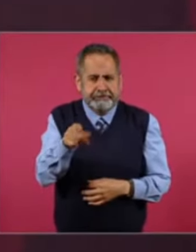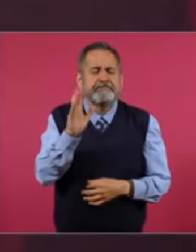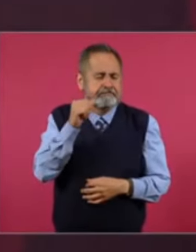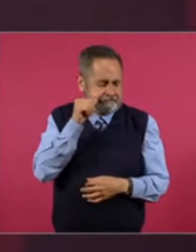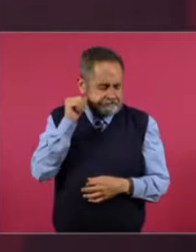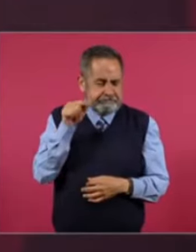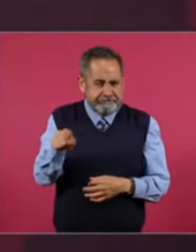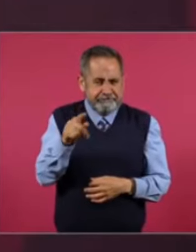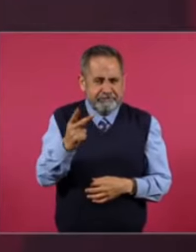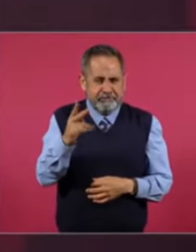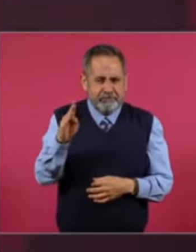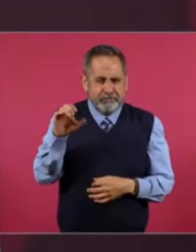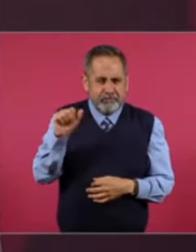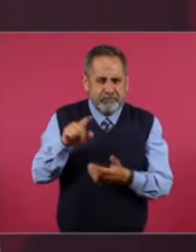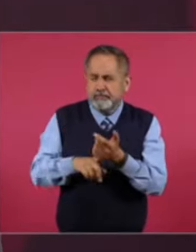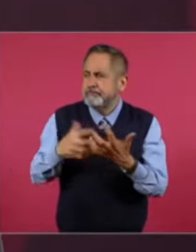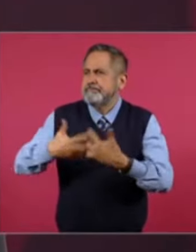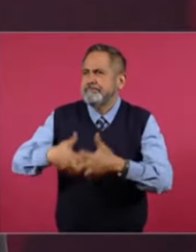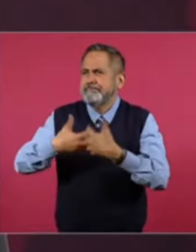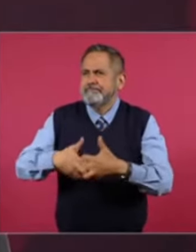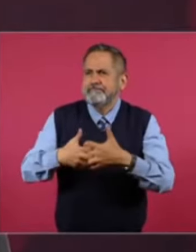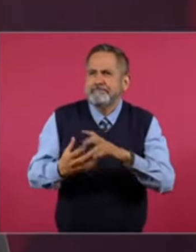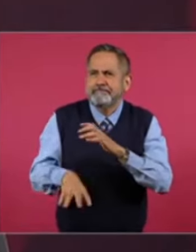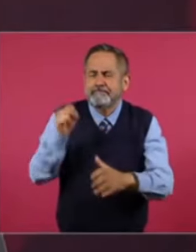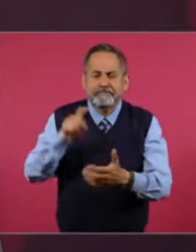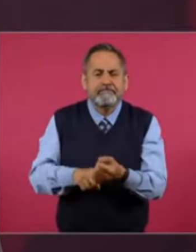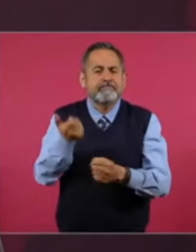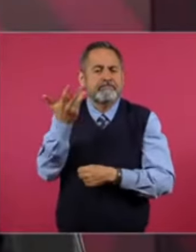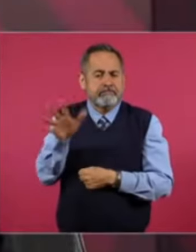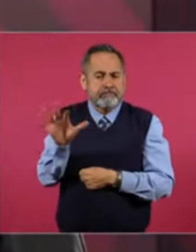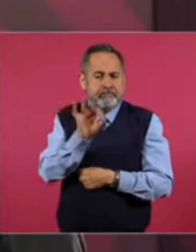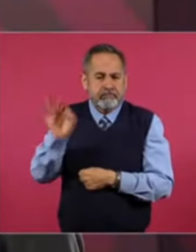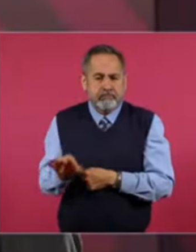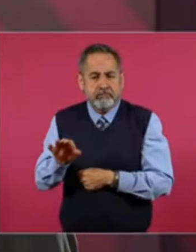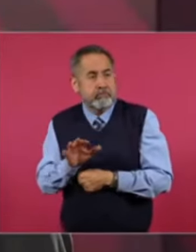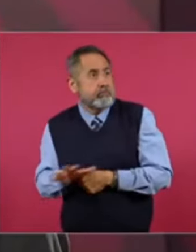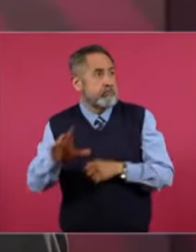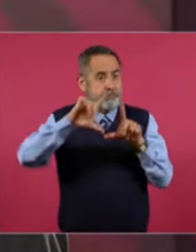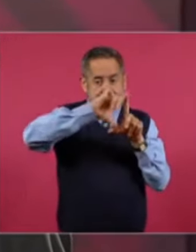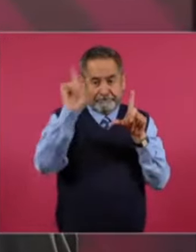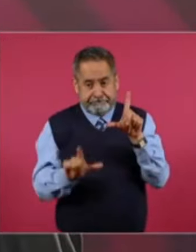refinería. Produjo. El 10 por ciento. De toda la gasolina.